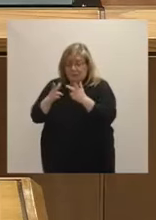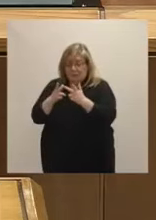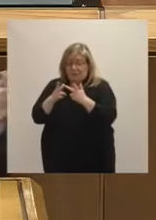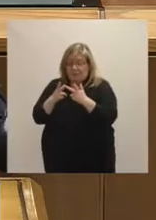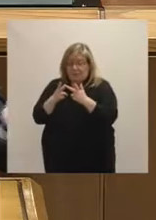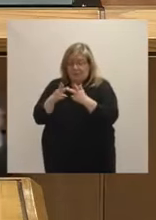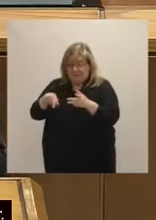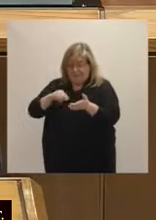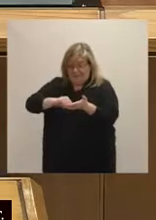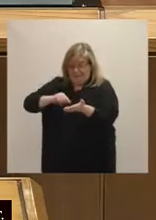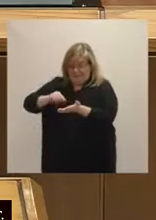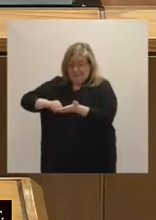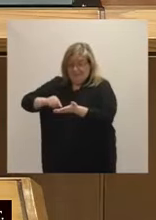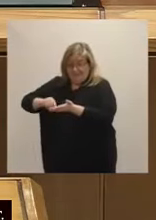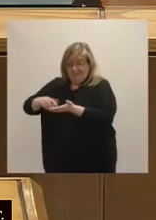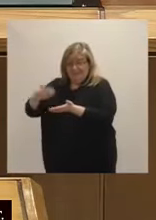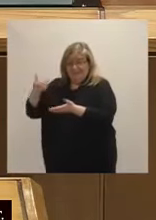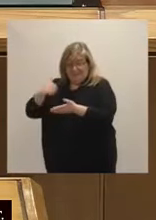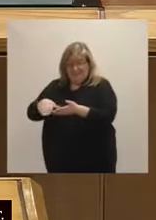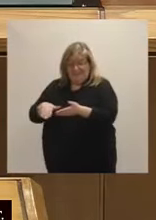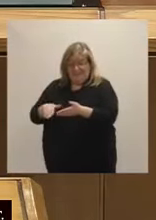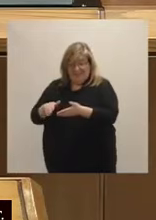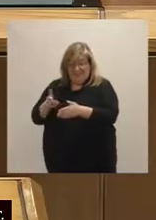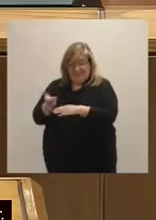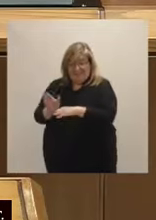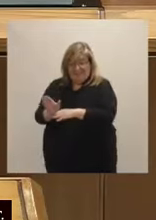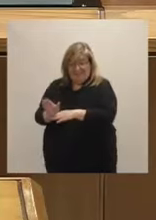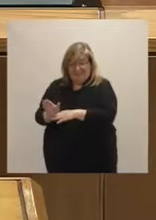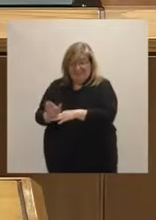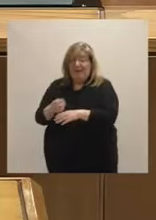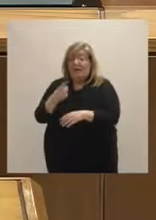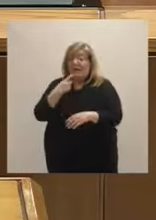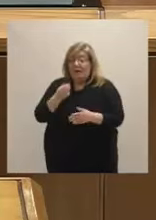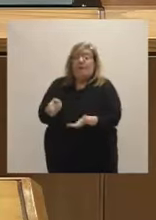esas firmas que antes le enseñaba, se vuelvan a estampar.